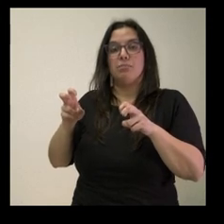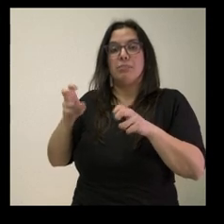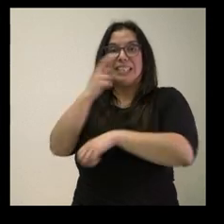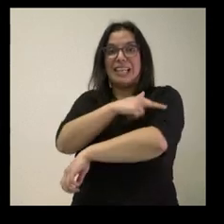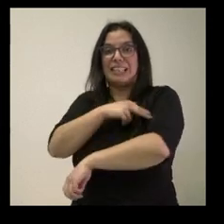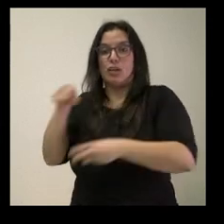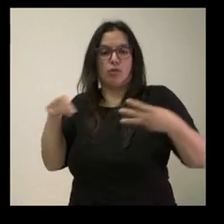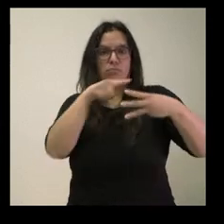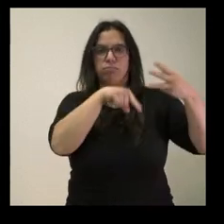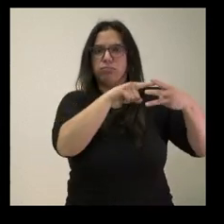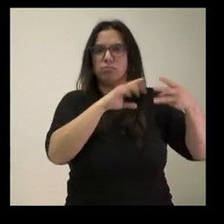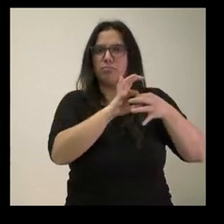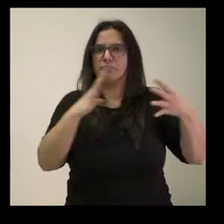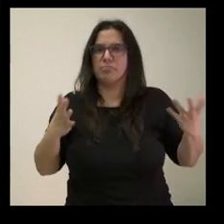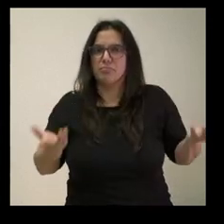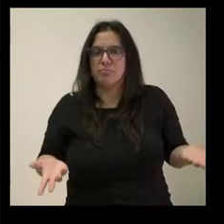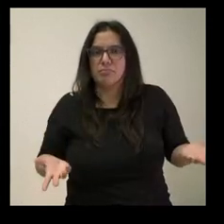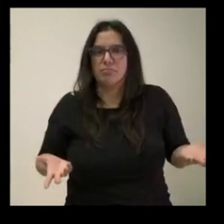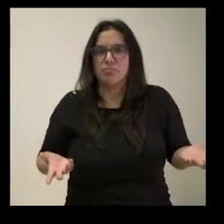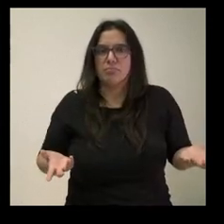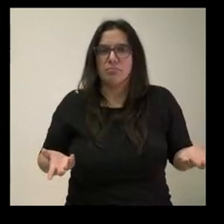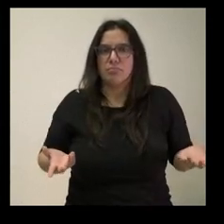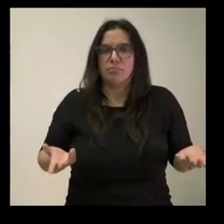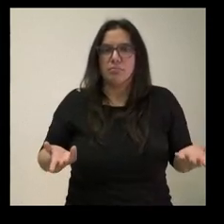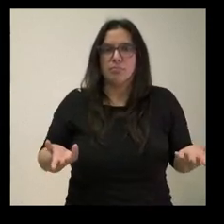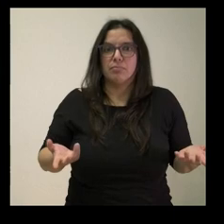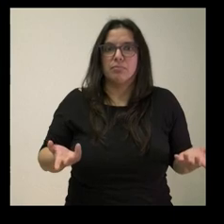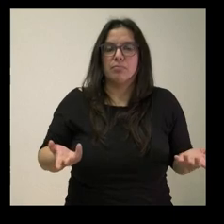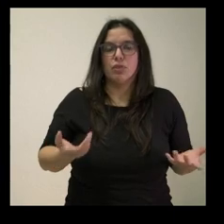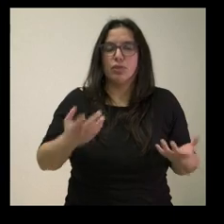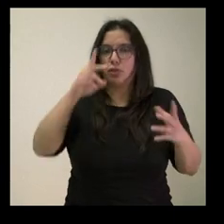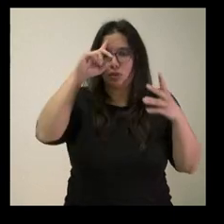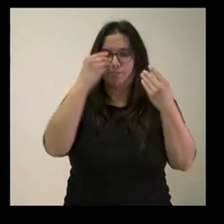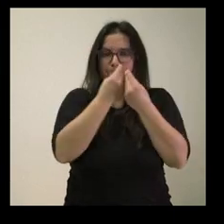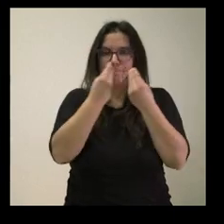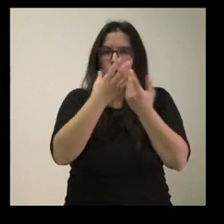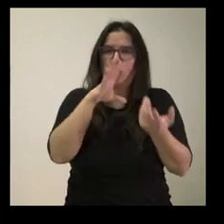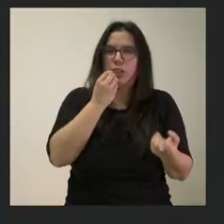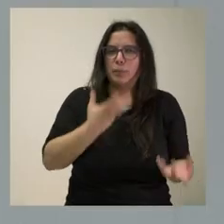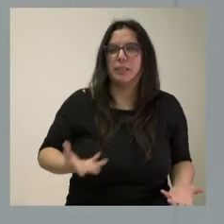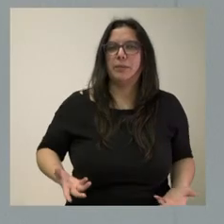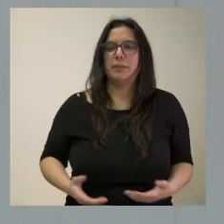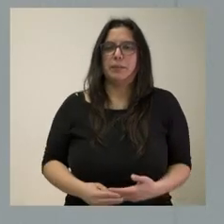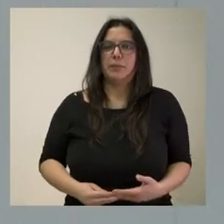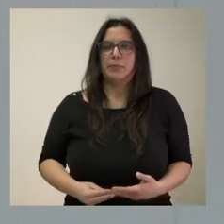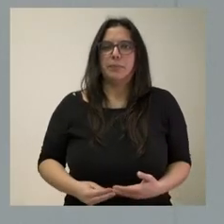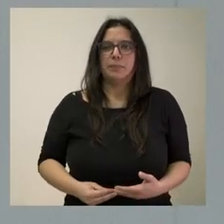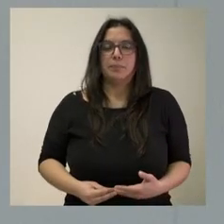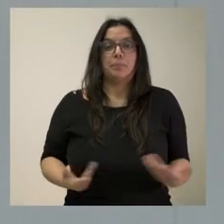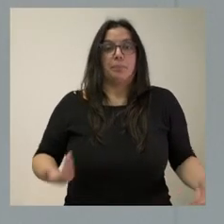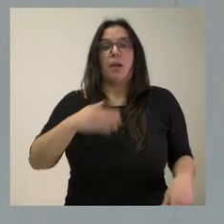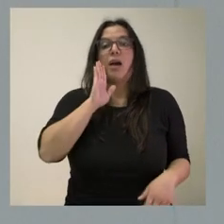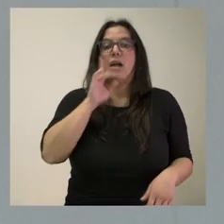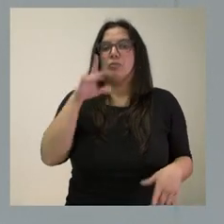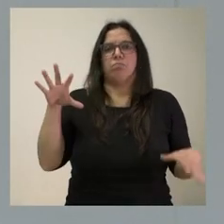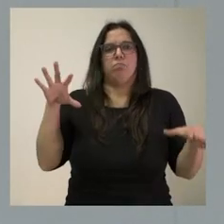en el acuerdo de gobierno, no termino de entender. Sí, como le he dicho, esto encaja